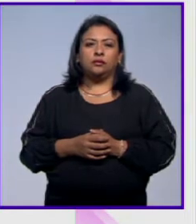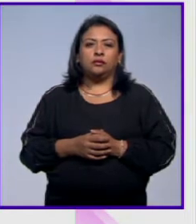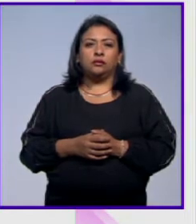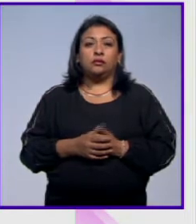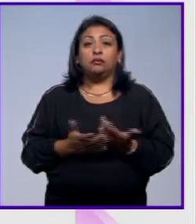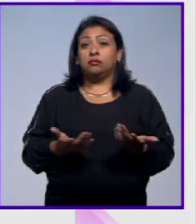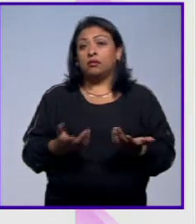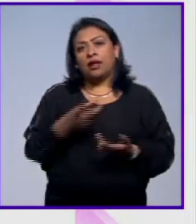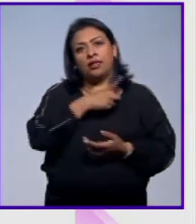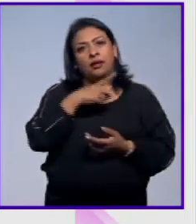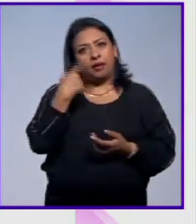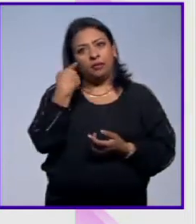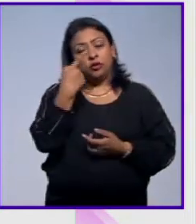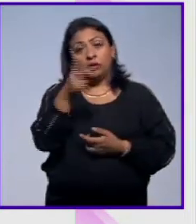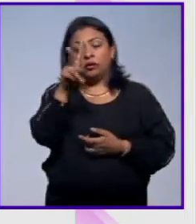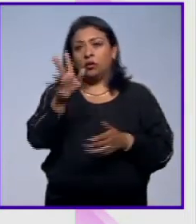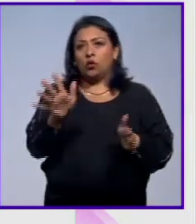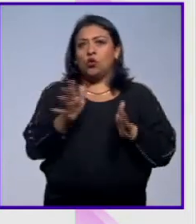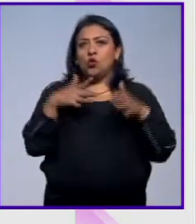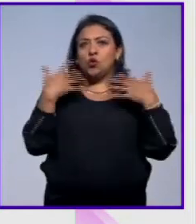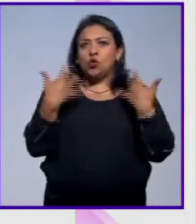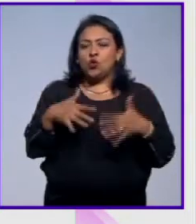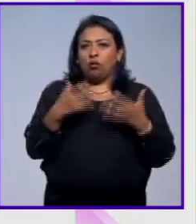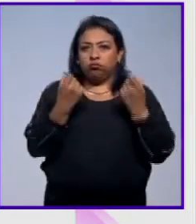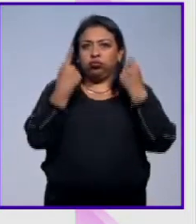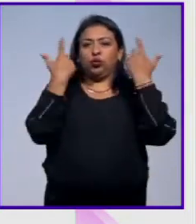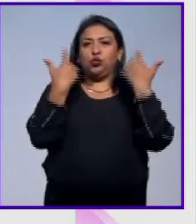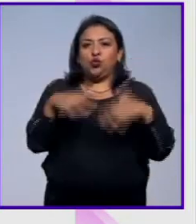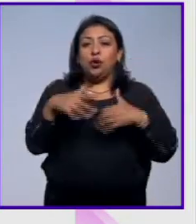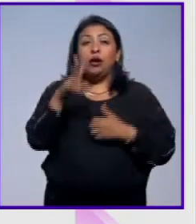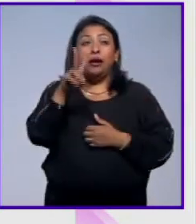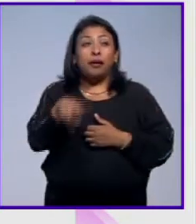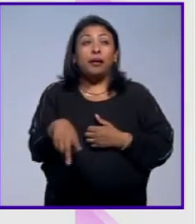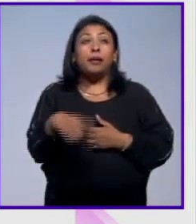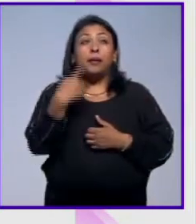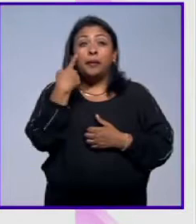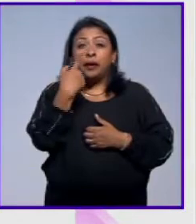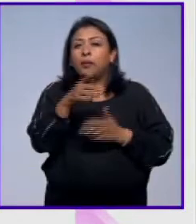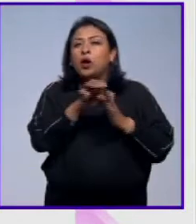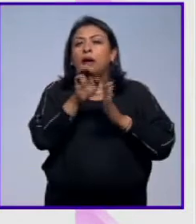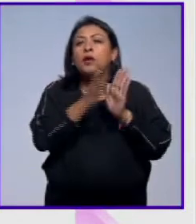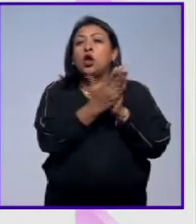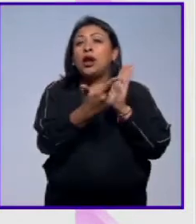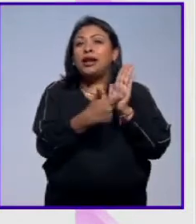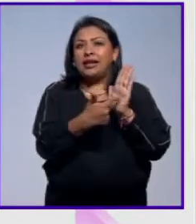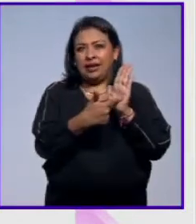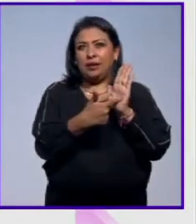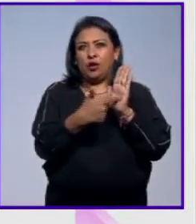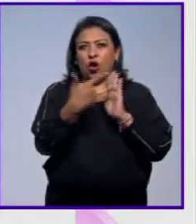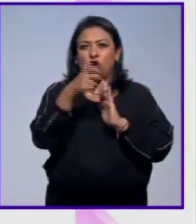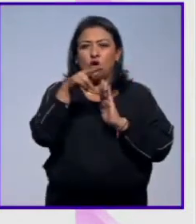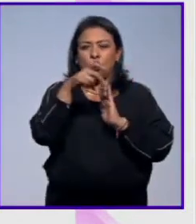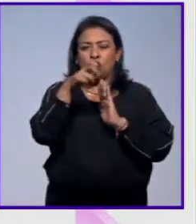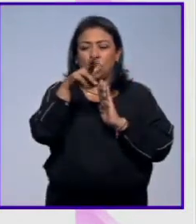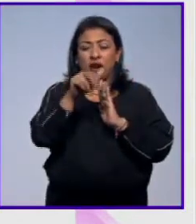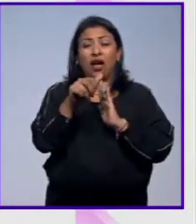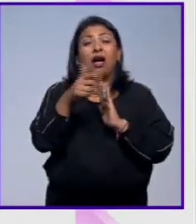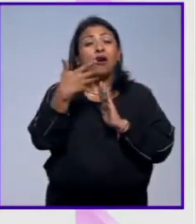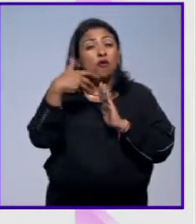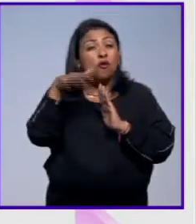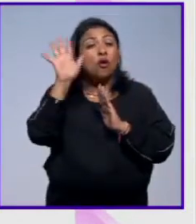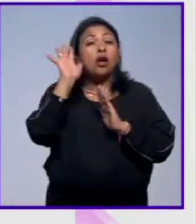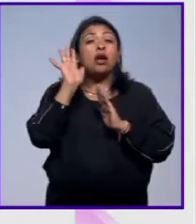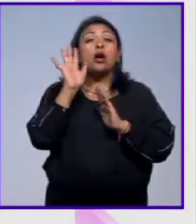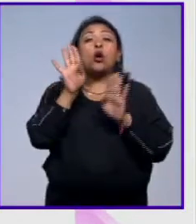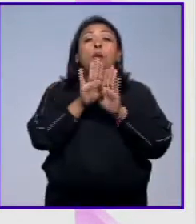para no perderse impresionantes además me llama mucho la atención que esté por ejemplo un libro de Sigüenza y Góngora que fue nada más y nada